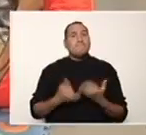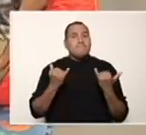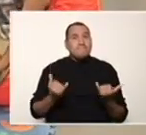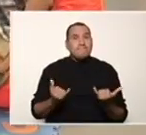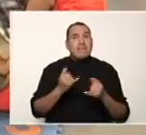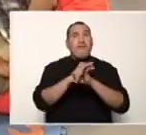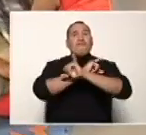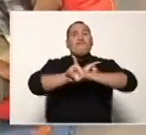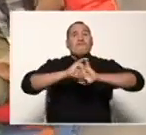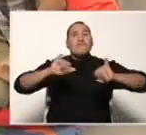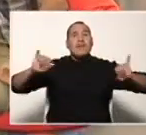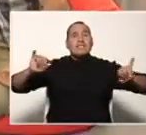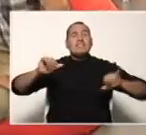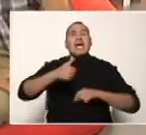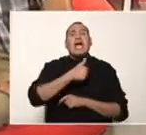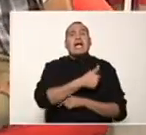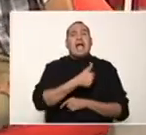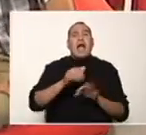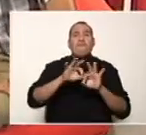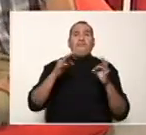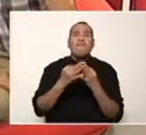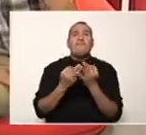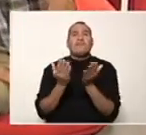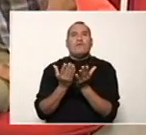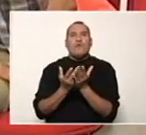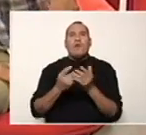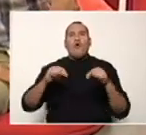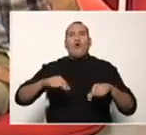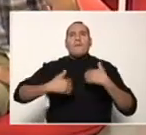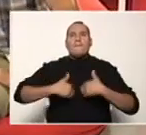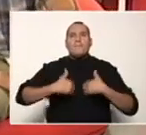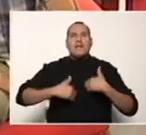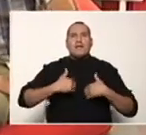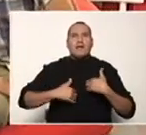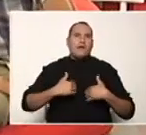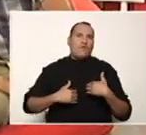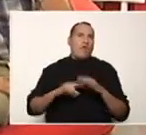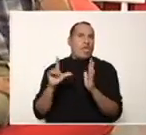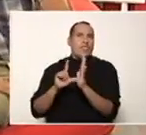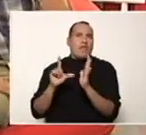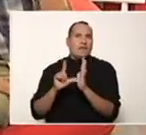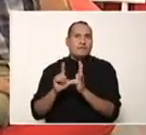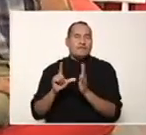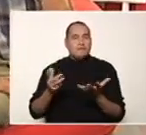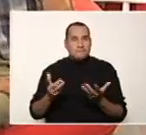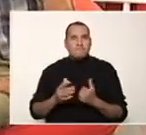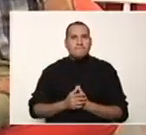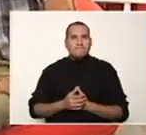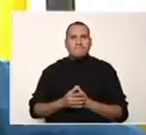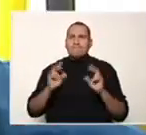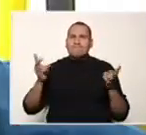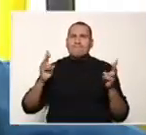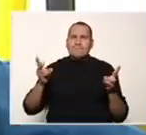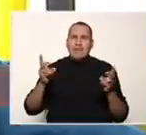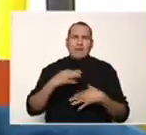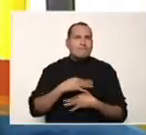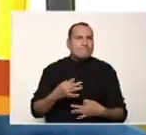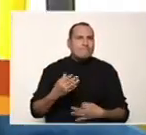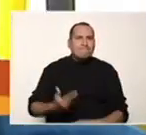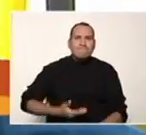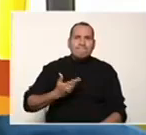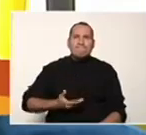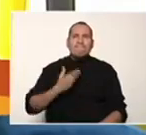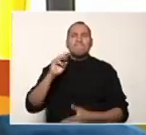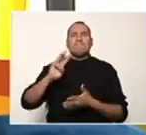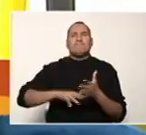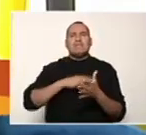un día más de cada familia una escuela hoy miércoles para los estudiantes de educación media así es interesante contenido que estuvimos viendo en